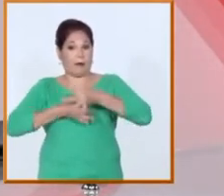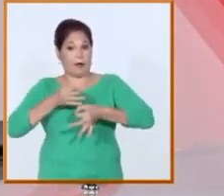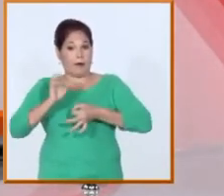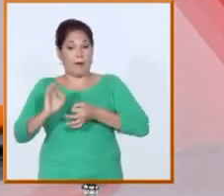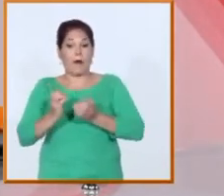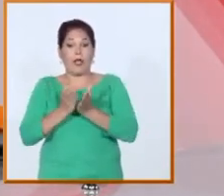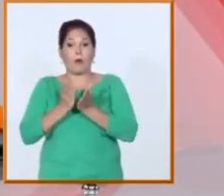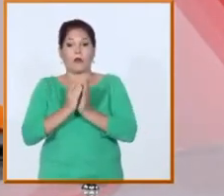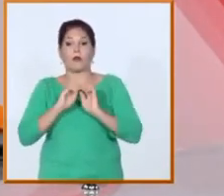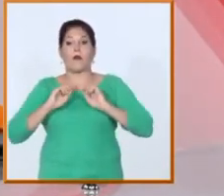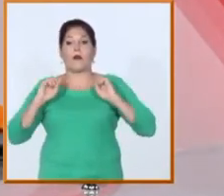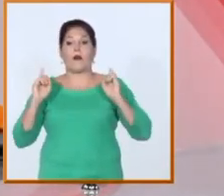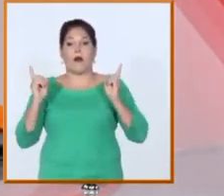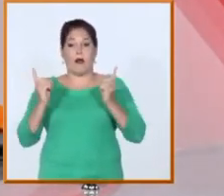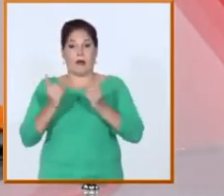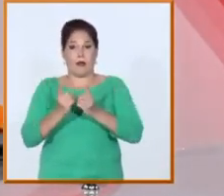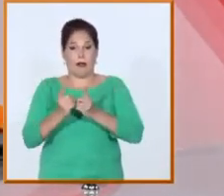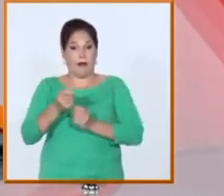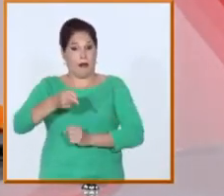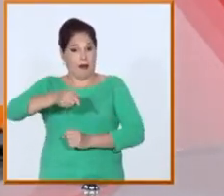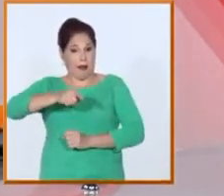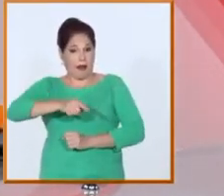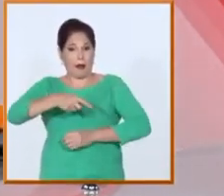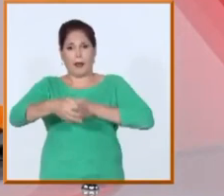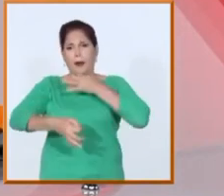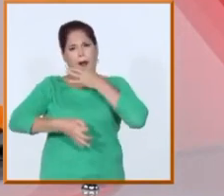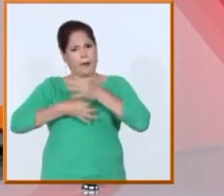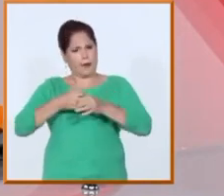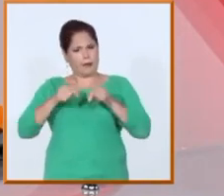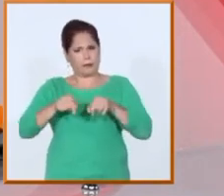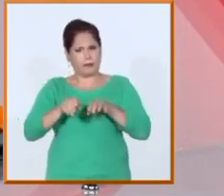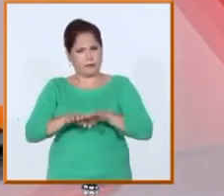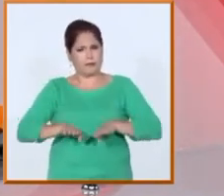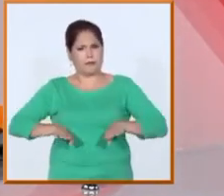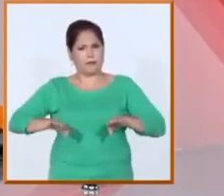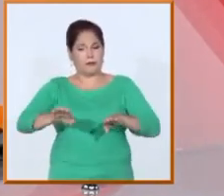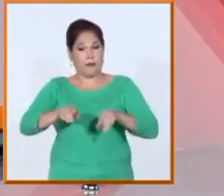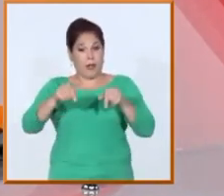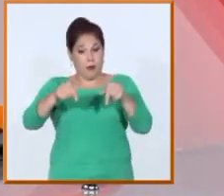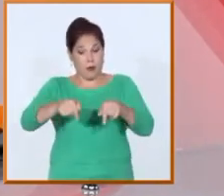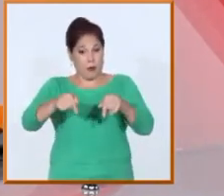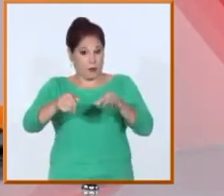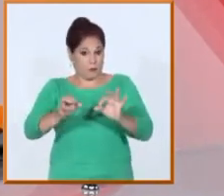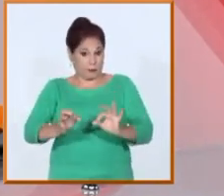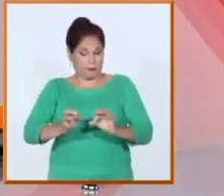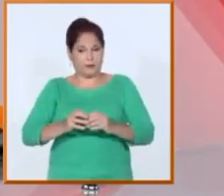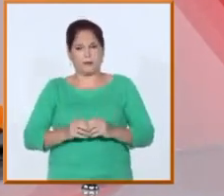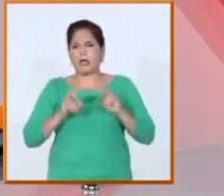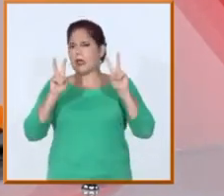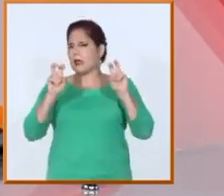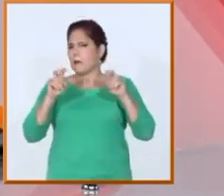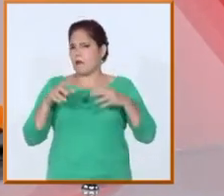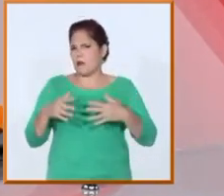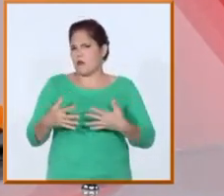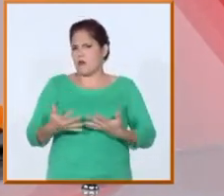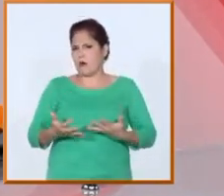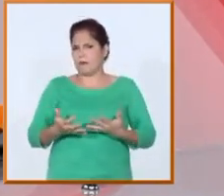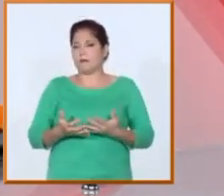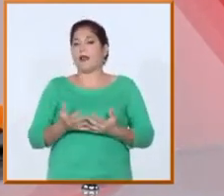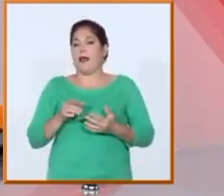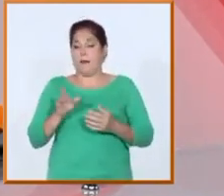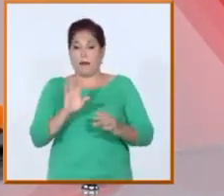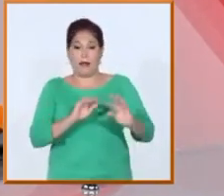general y ratificábamos ayer en nuestro espacio. Nuestra mesa redonda de hoy está dedicada a